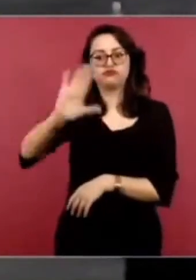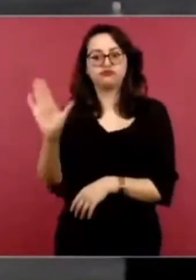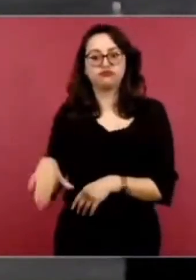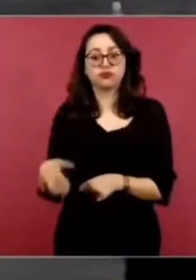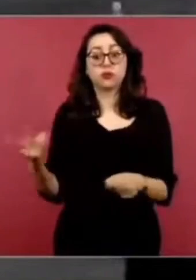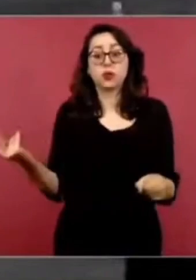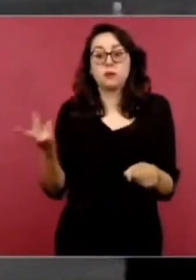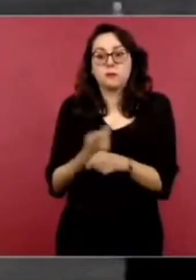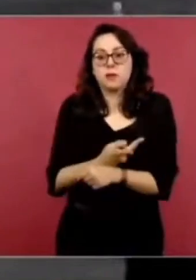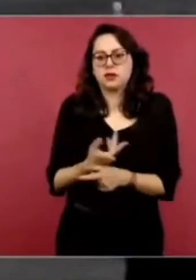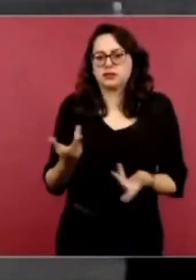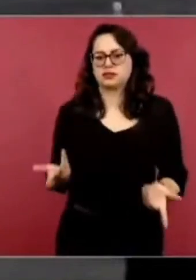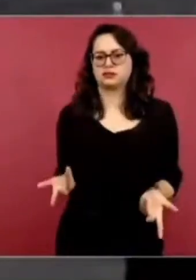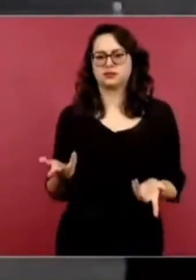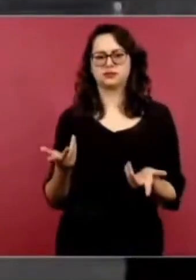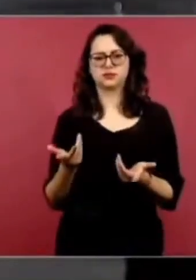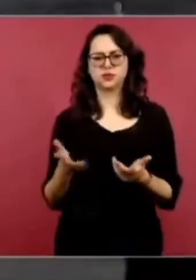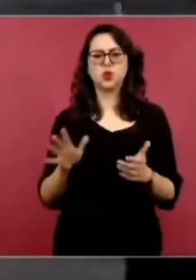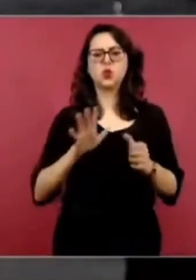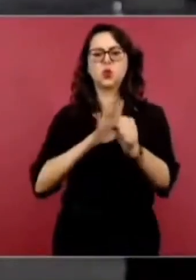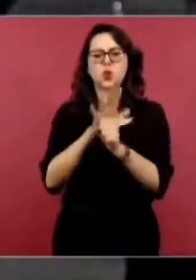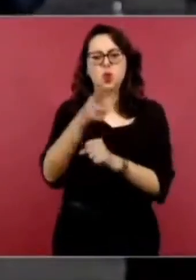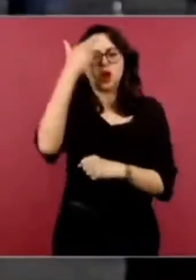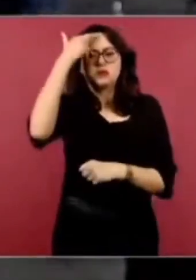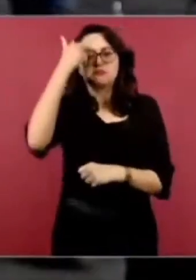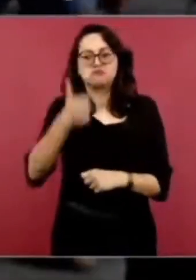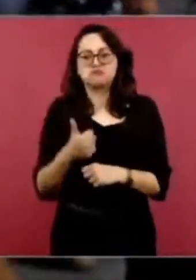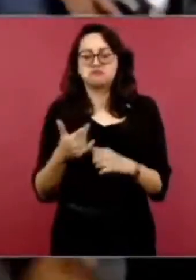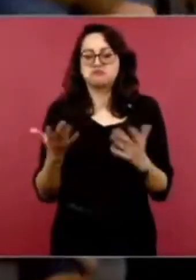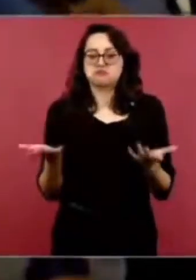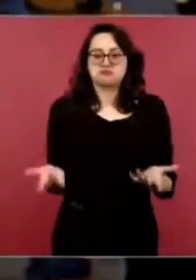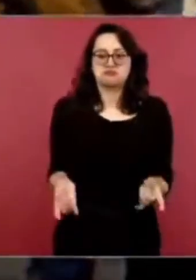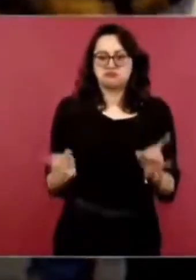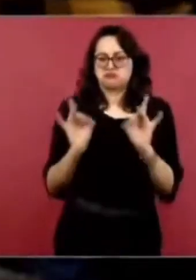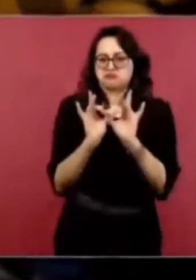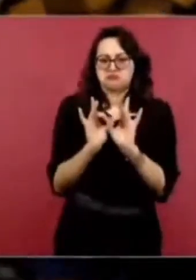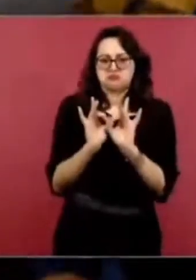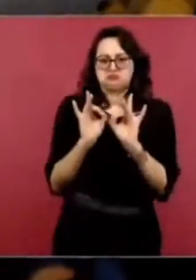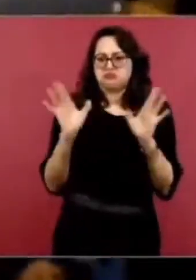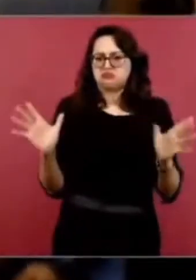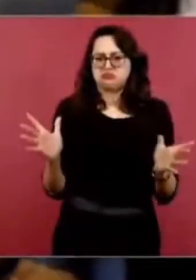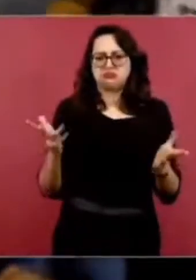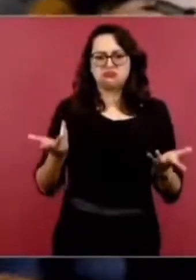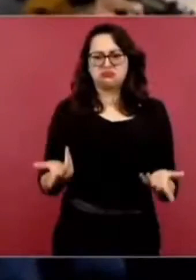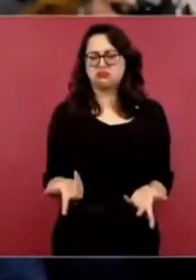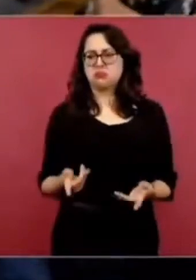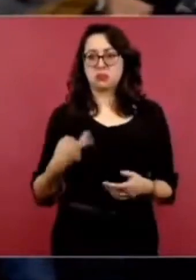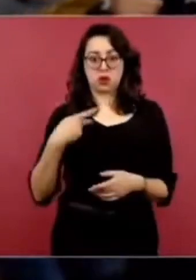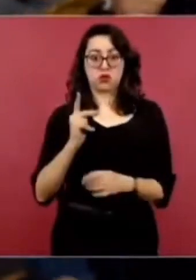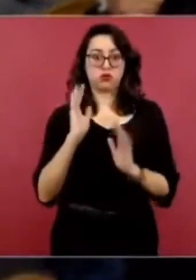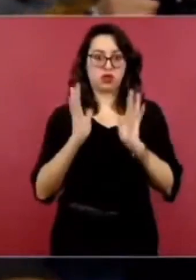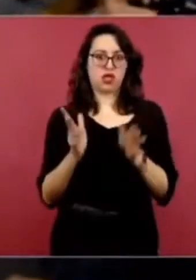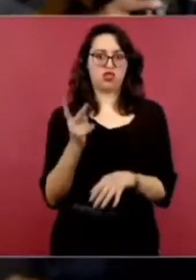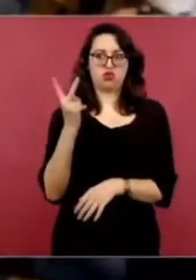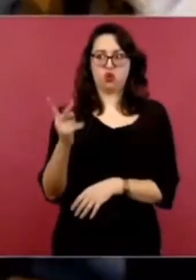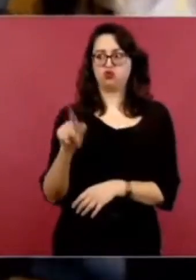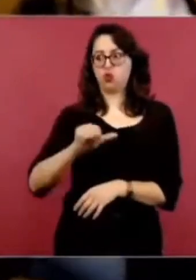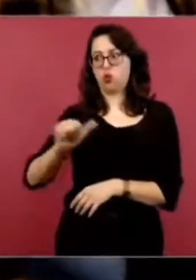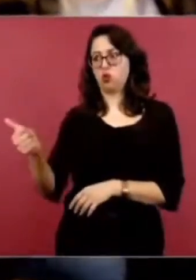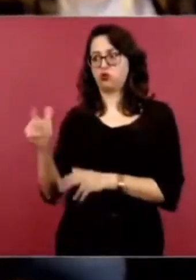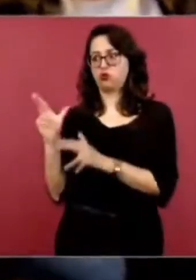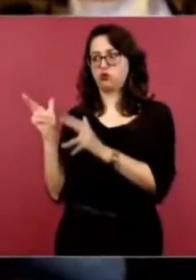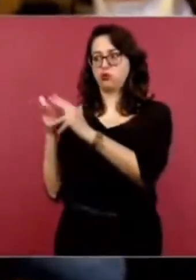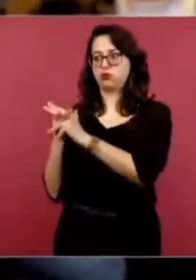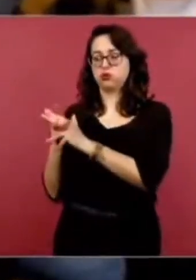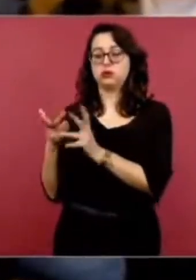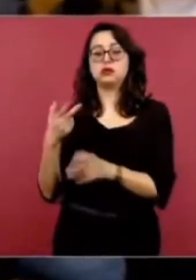Se decía que no había un patrón para que el objetivo fuera ir contra de ese tipo de funcionarios. Sin embargo, también la Secretaría de